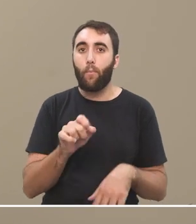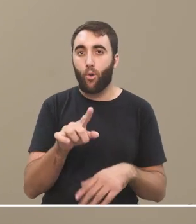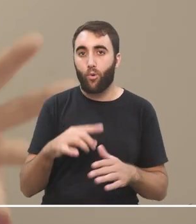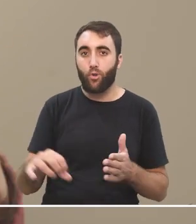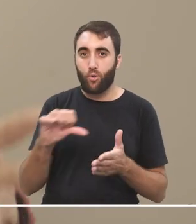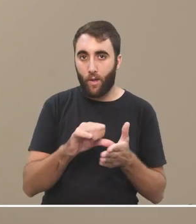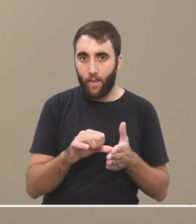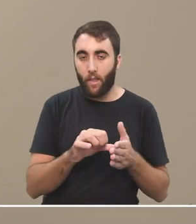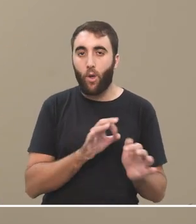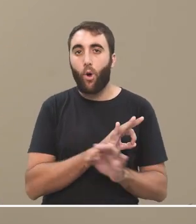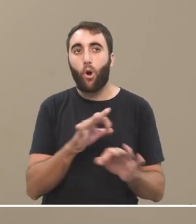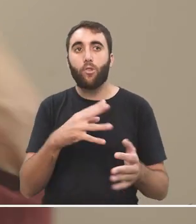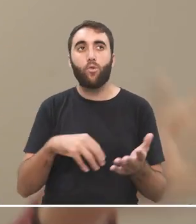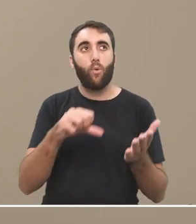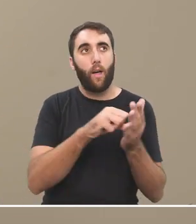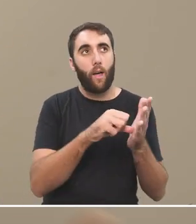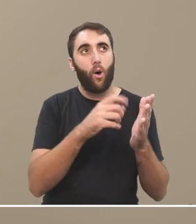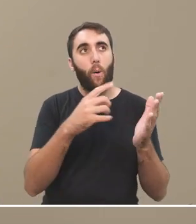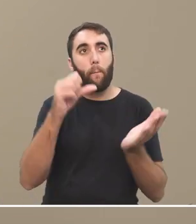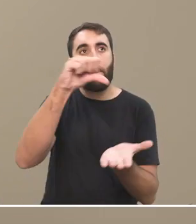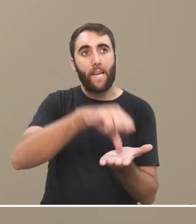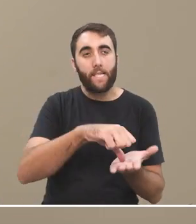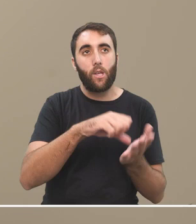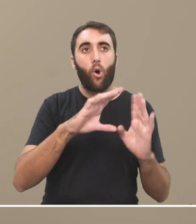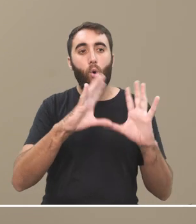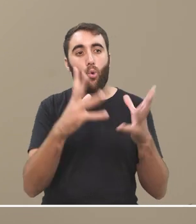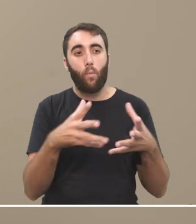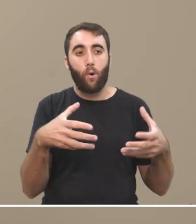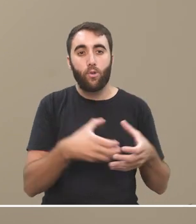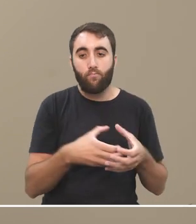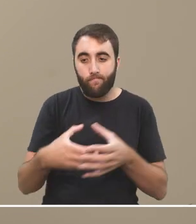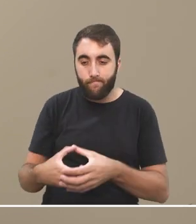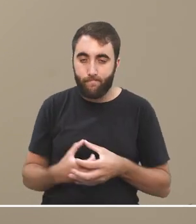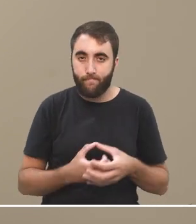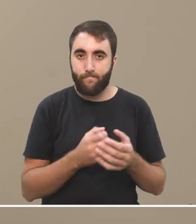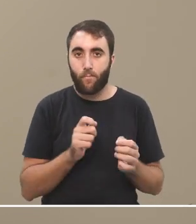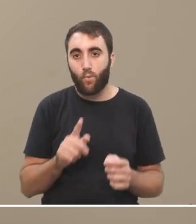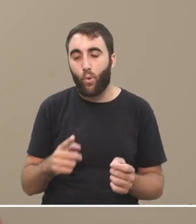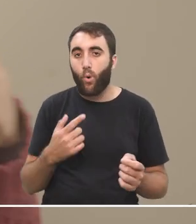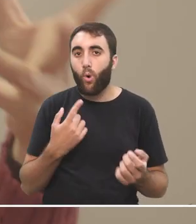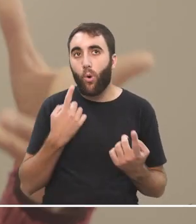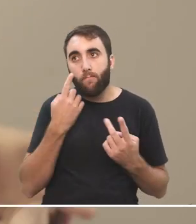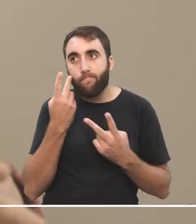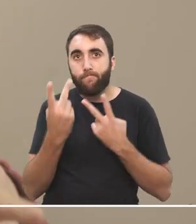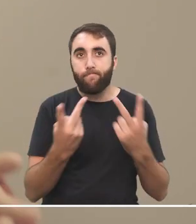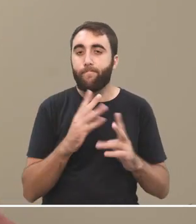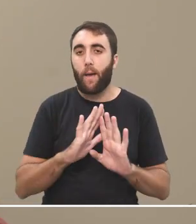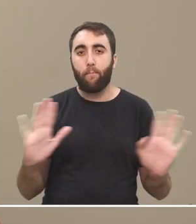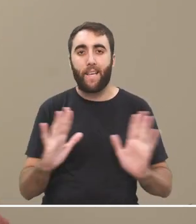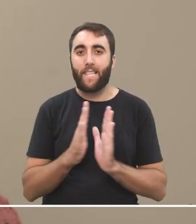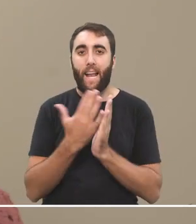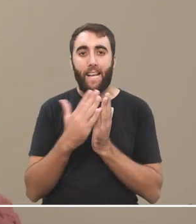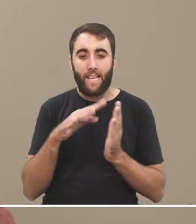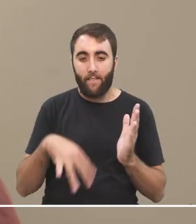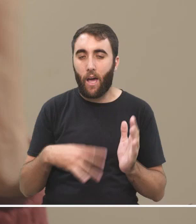de determinada ciudad, o de determinado país, o de determinada generación, o de determinado grupo social, son, no son más los libros, son